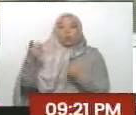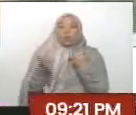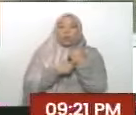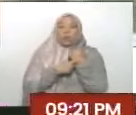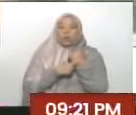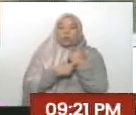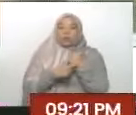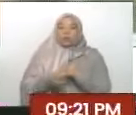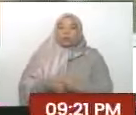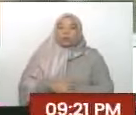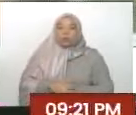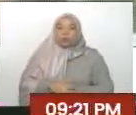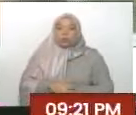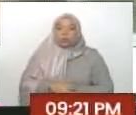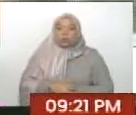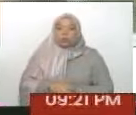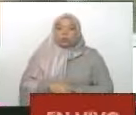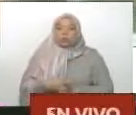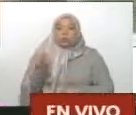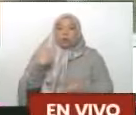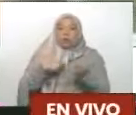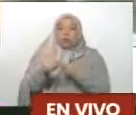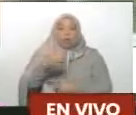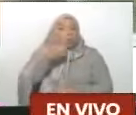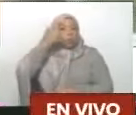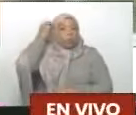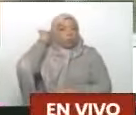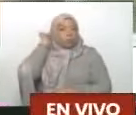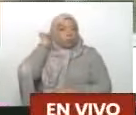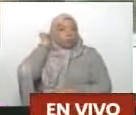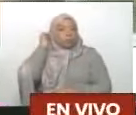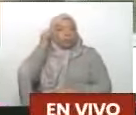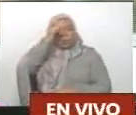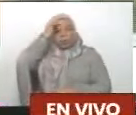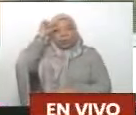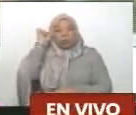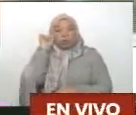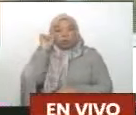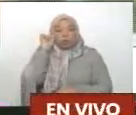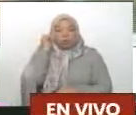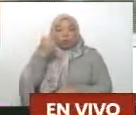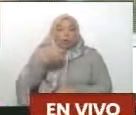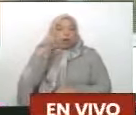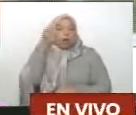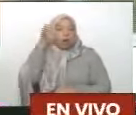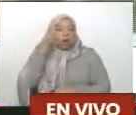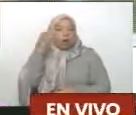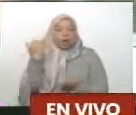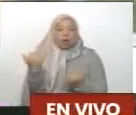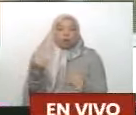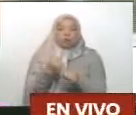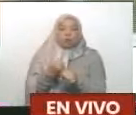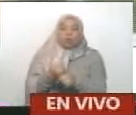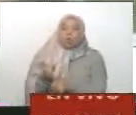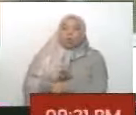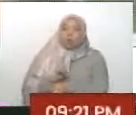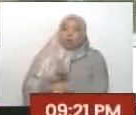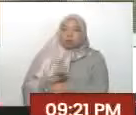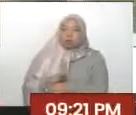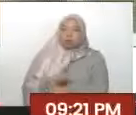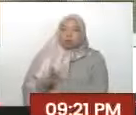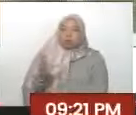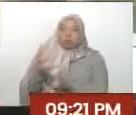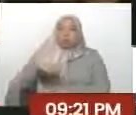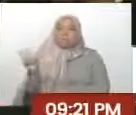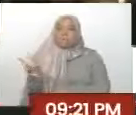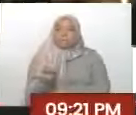Leopoldo López, Lamachado, Julio Borges, El Caprile, que están desesperados por raspar